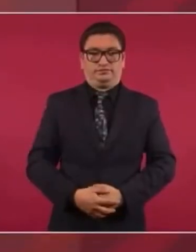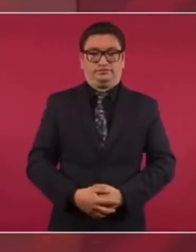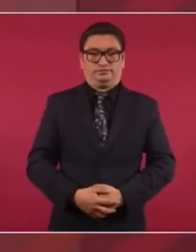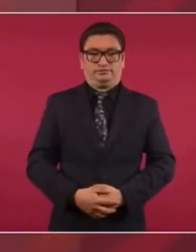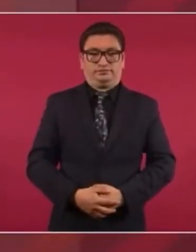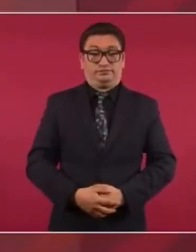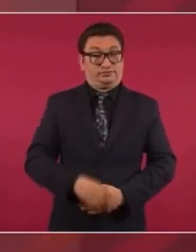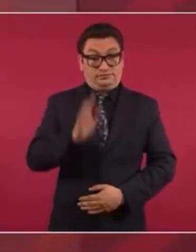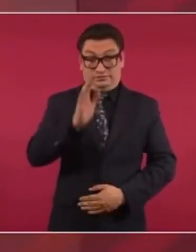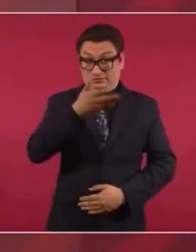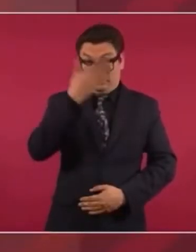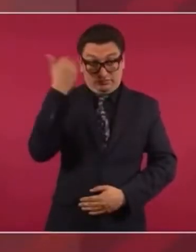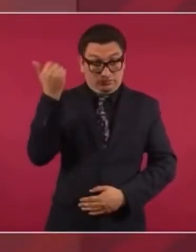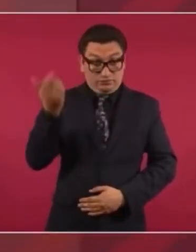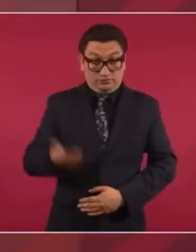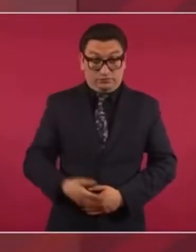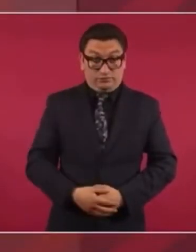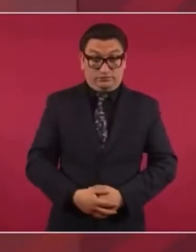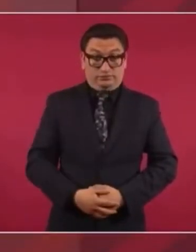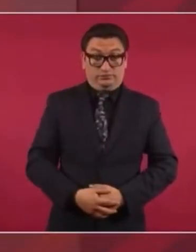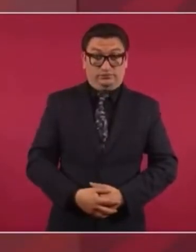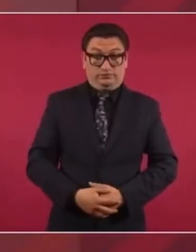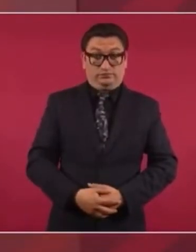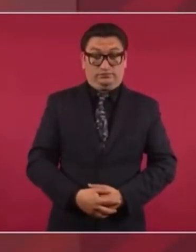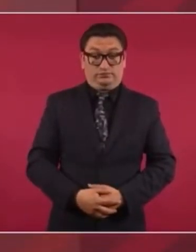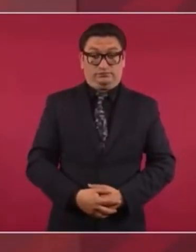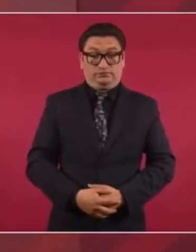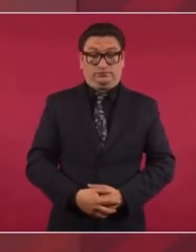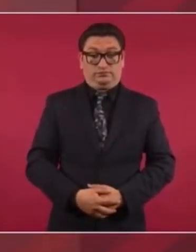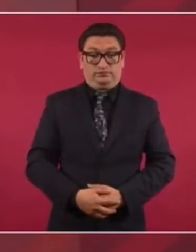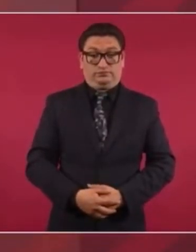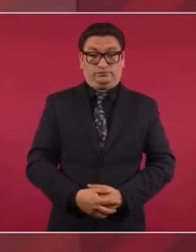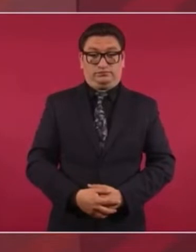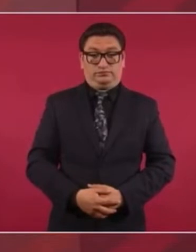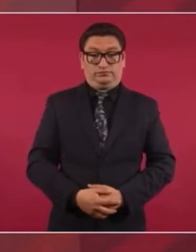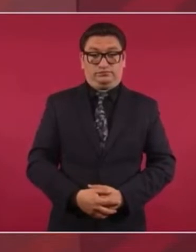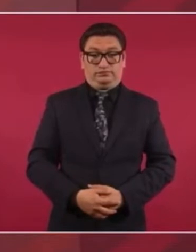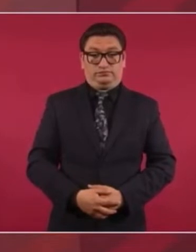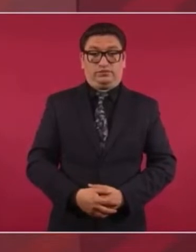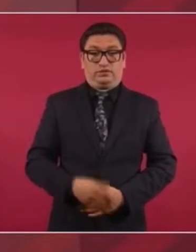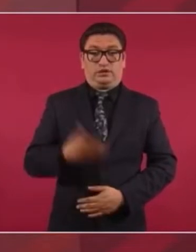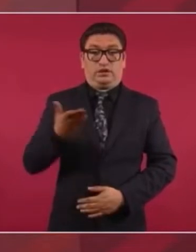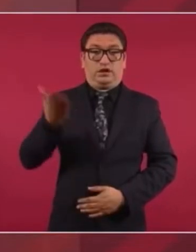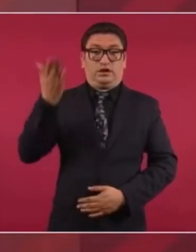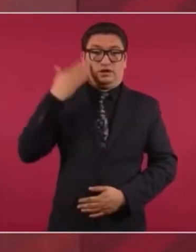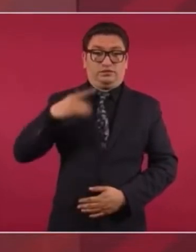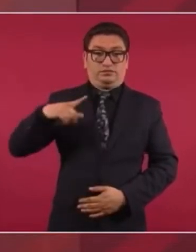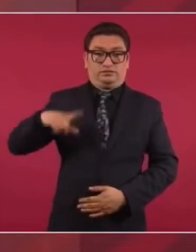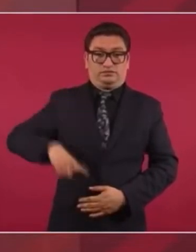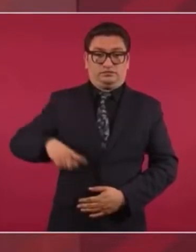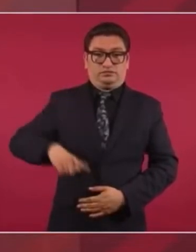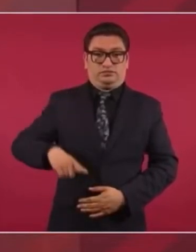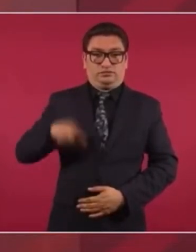¿No se sabe que en el gobierno del presidente